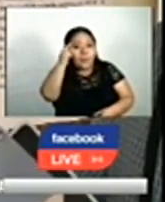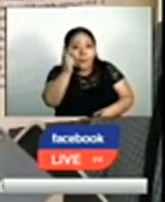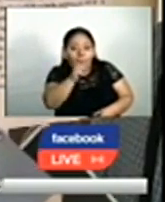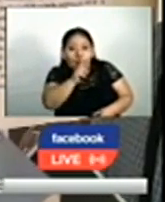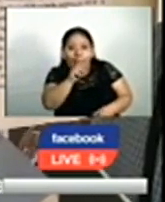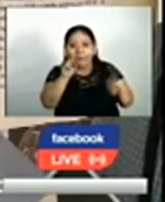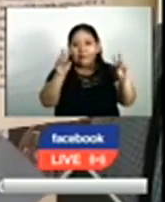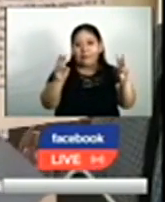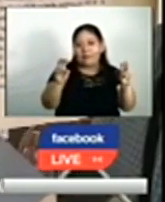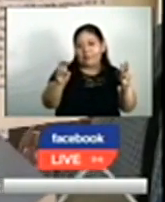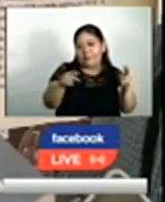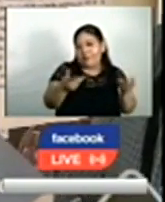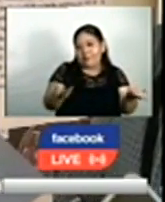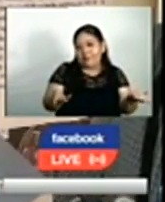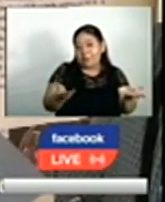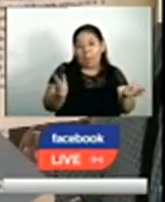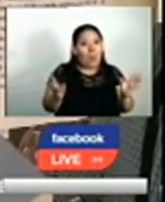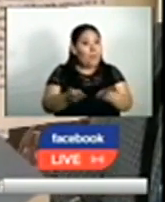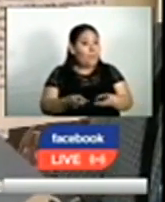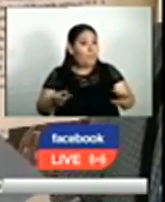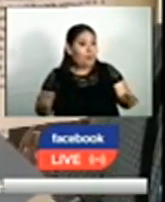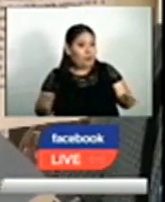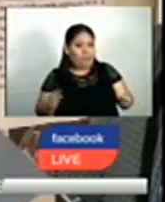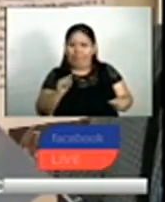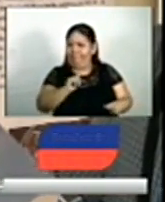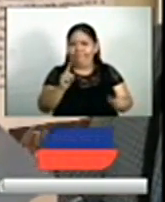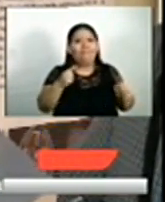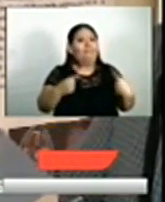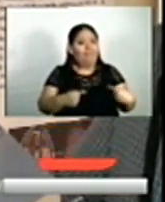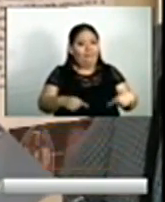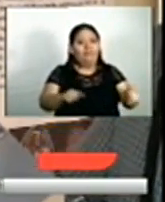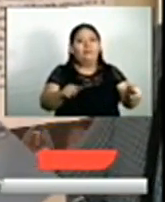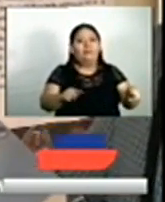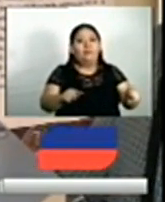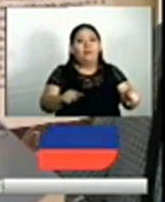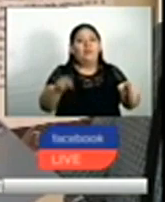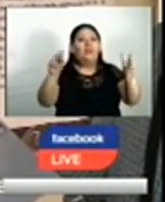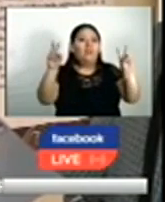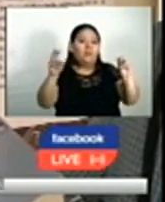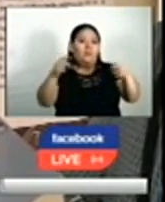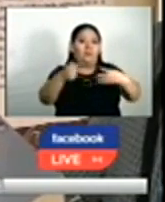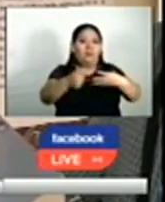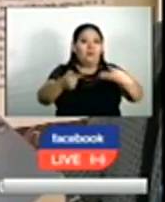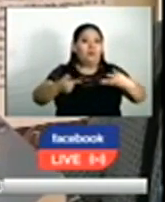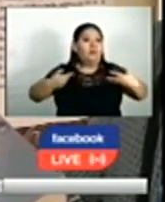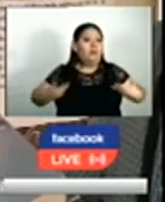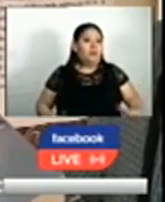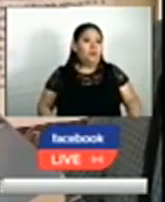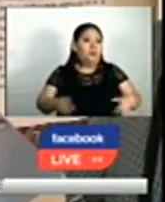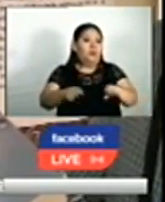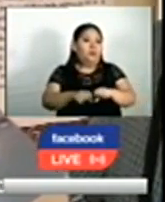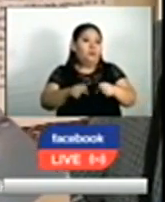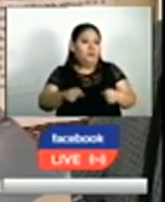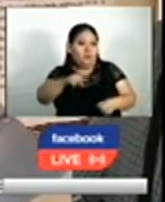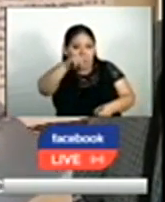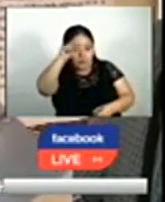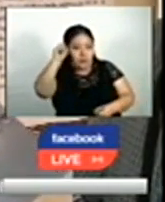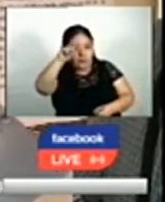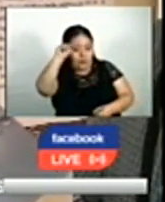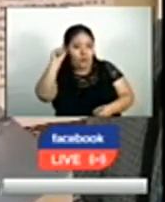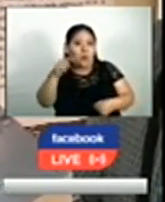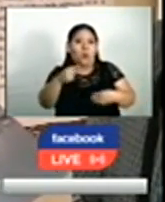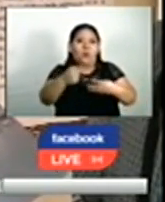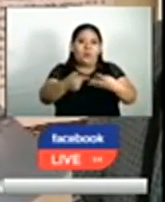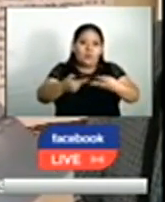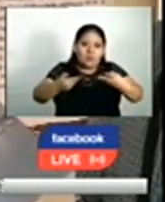habla del asunto, pues como que ya desapareció cuando eso no es así. La violación a los derechos laborales y derechos